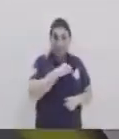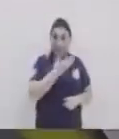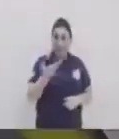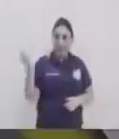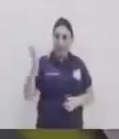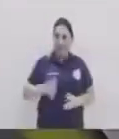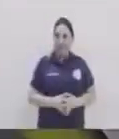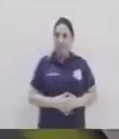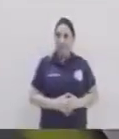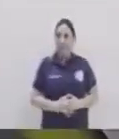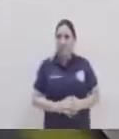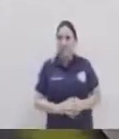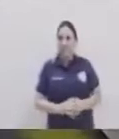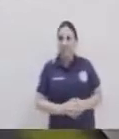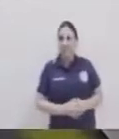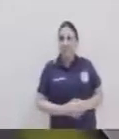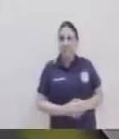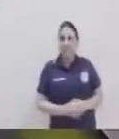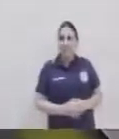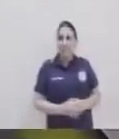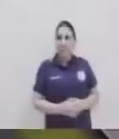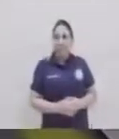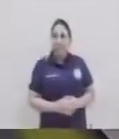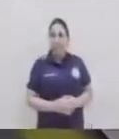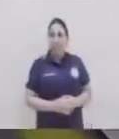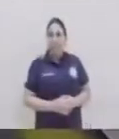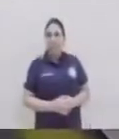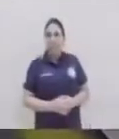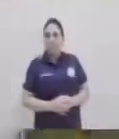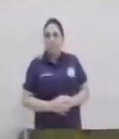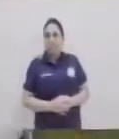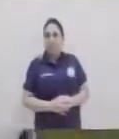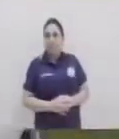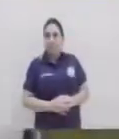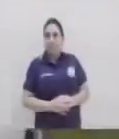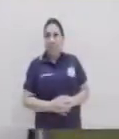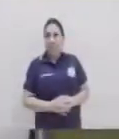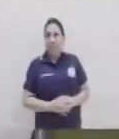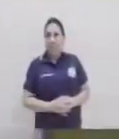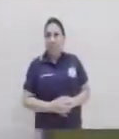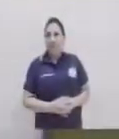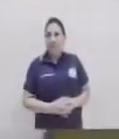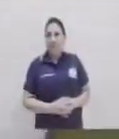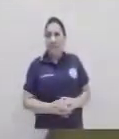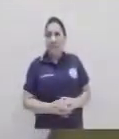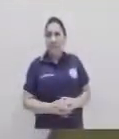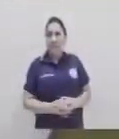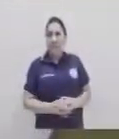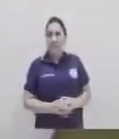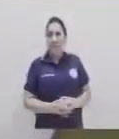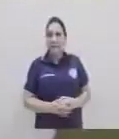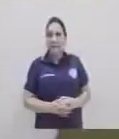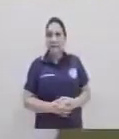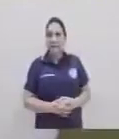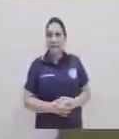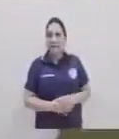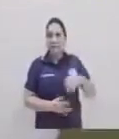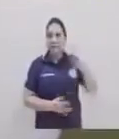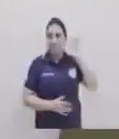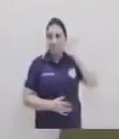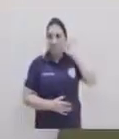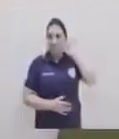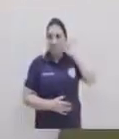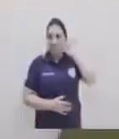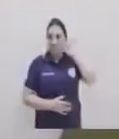intentarlo? quiero intentarlo entonces tomo el limón y lo pongo en la parte de acá exacto y que me